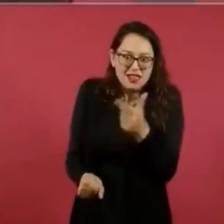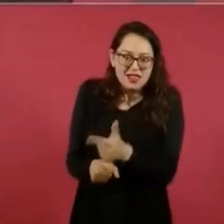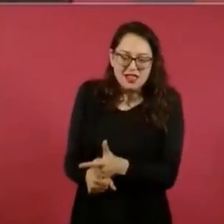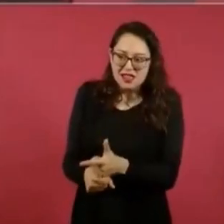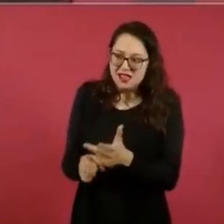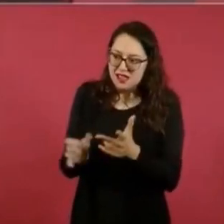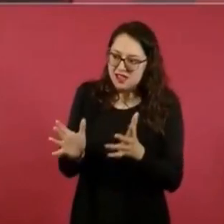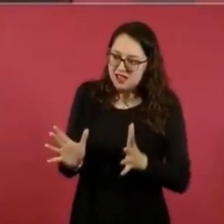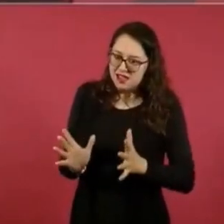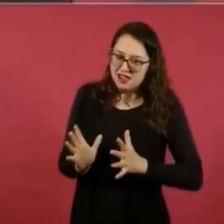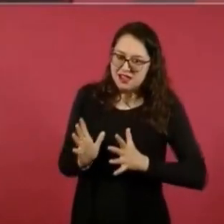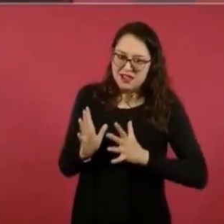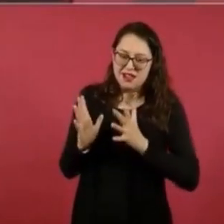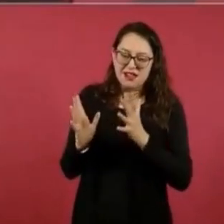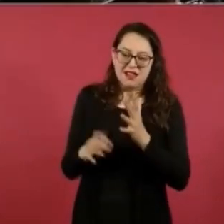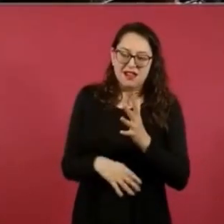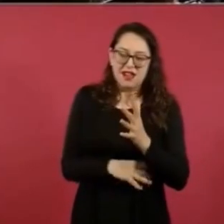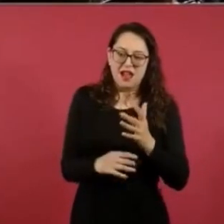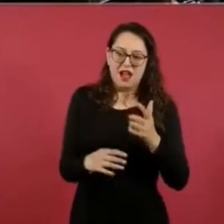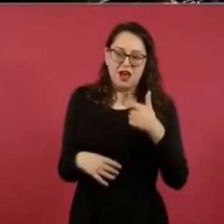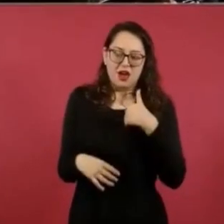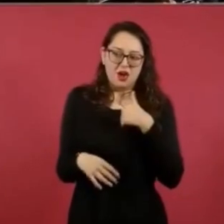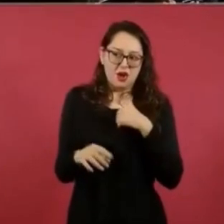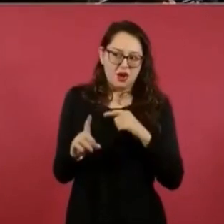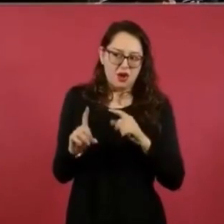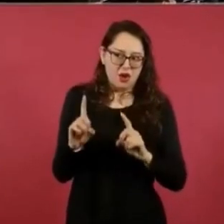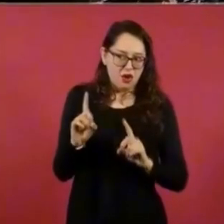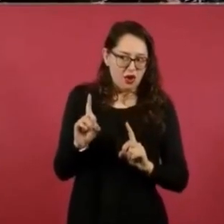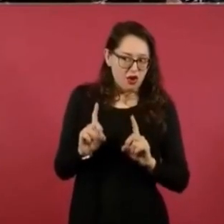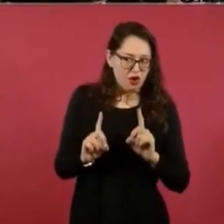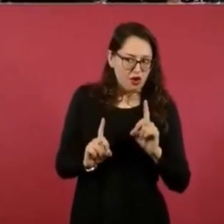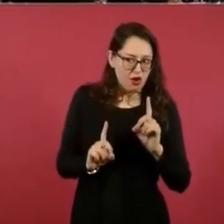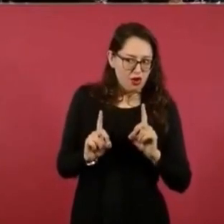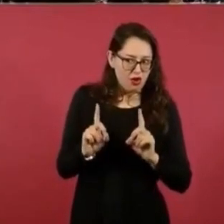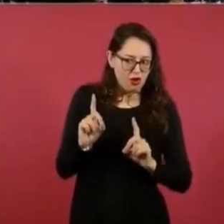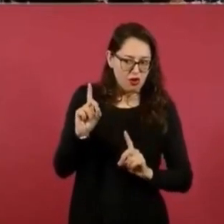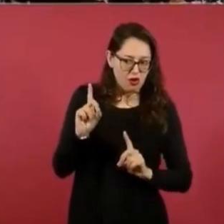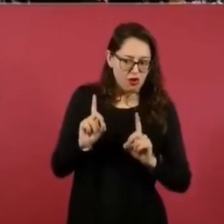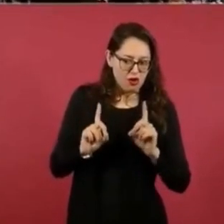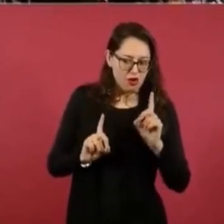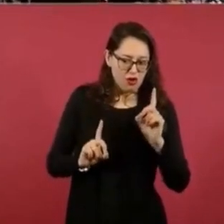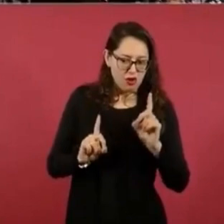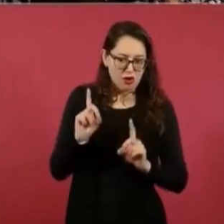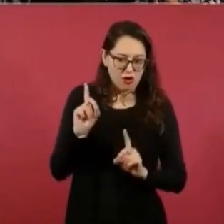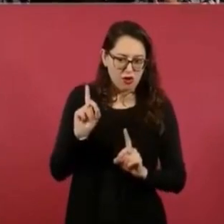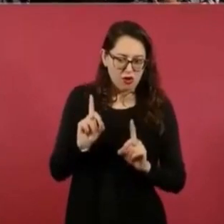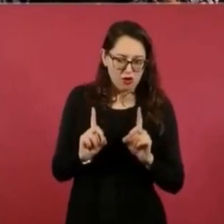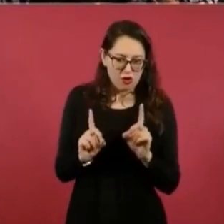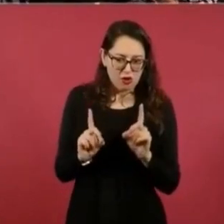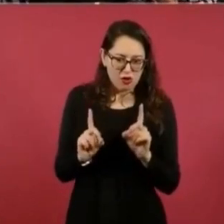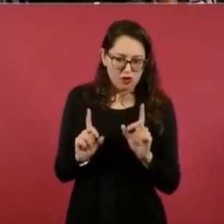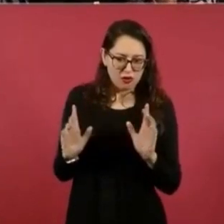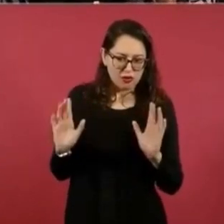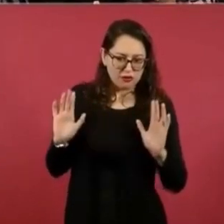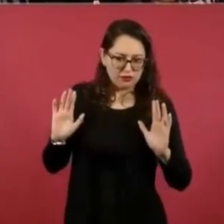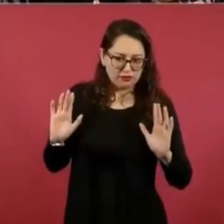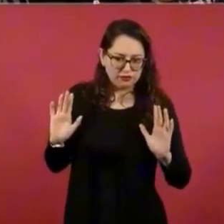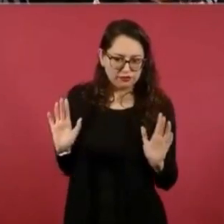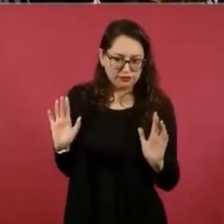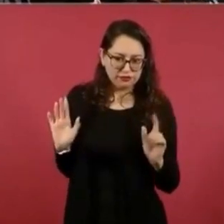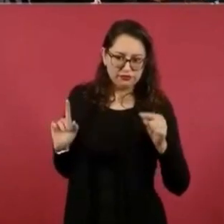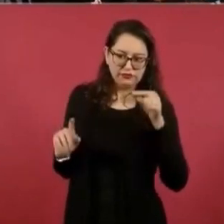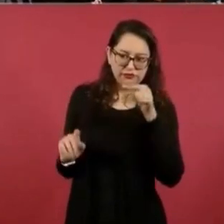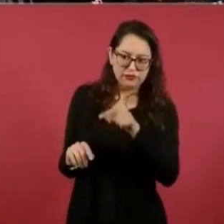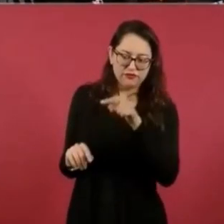Me pregunto si la intervención del dirigente del PAN,